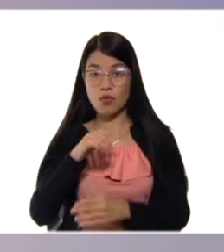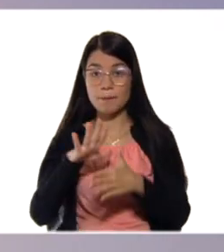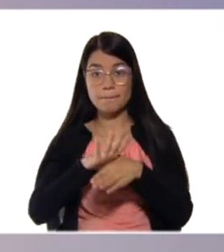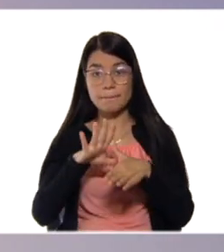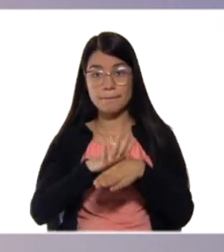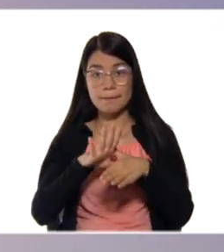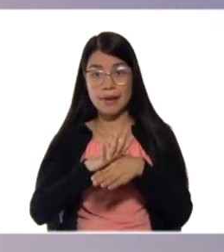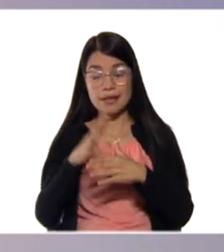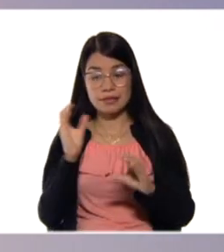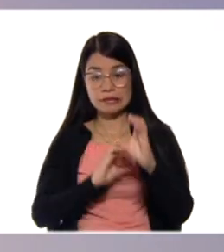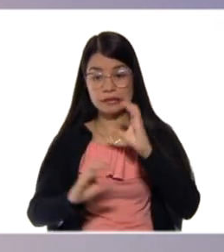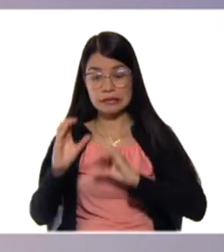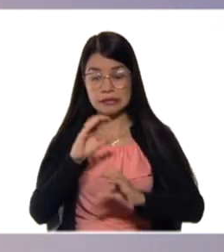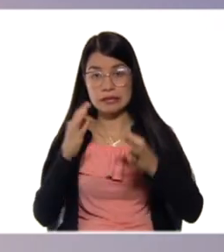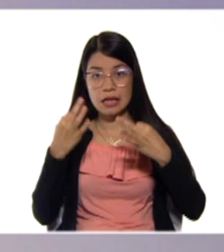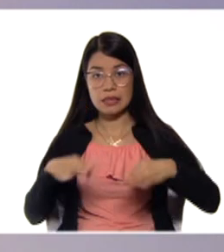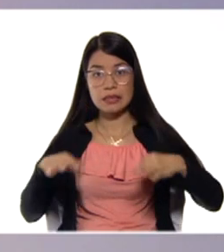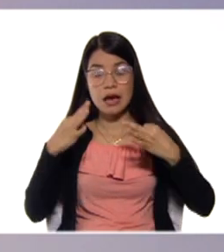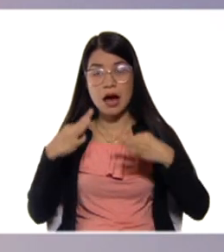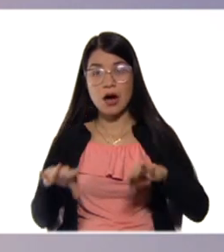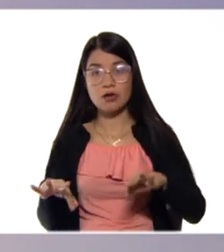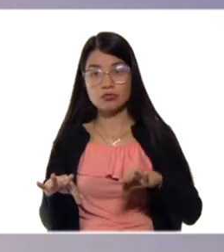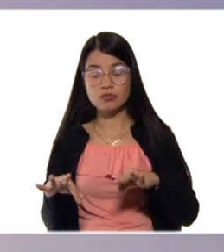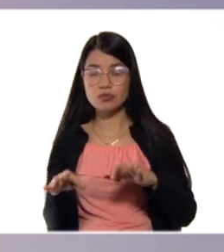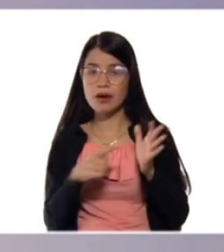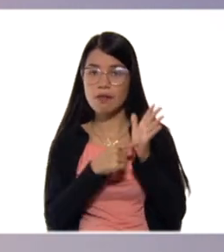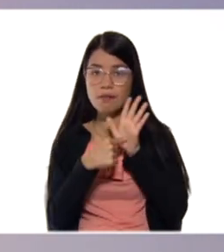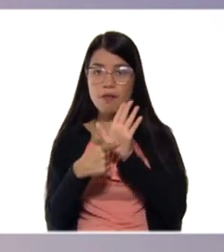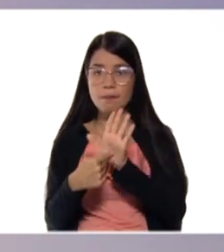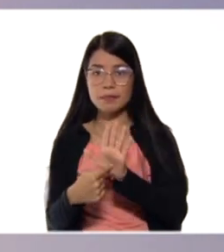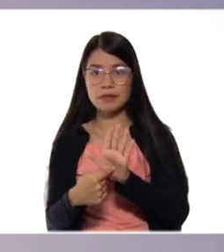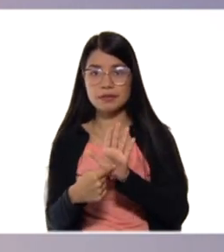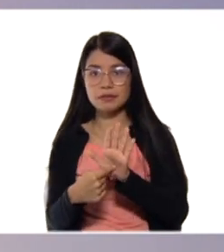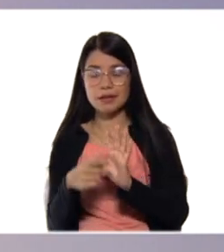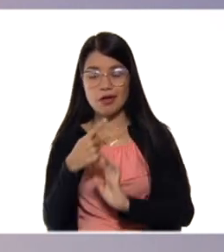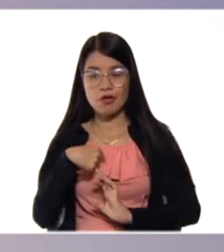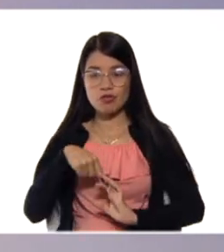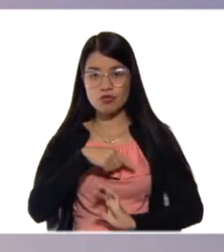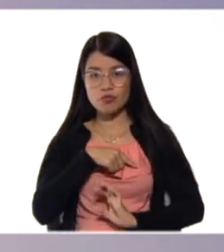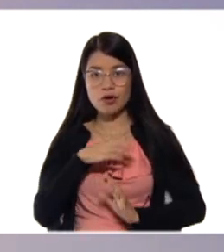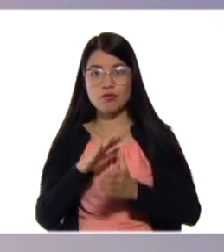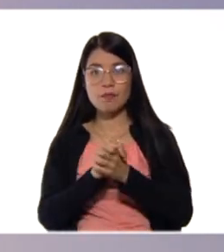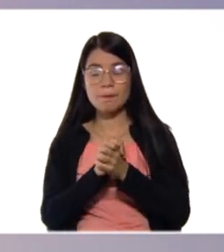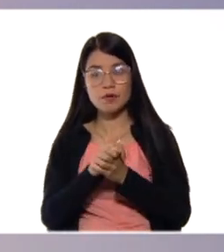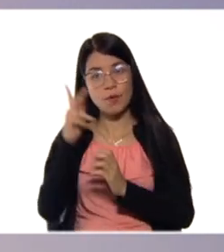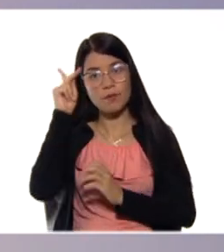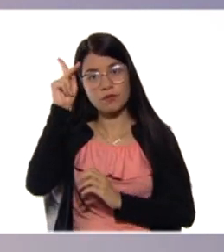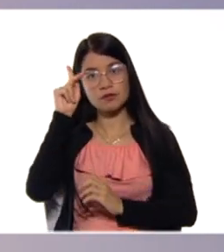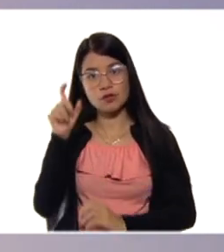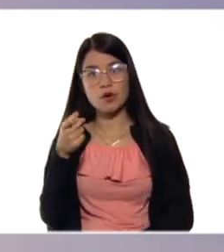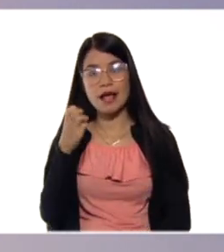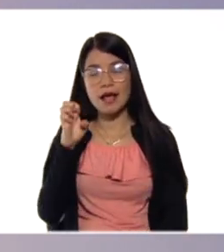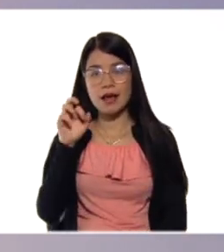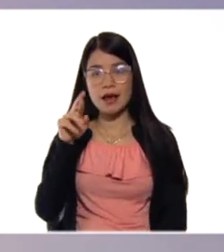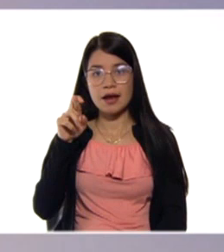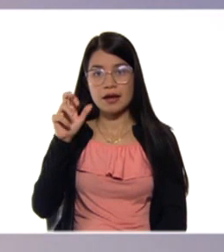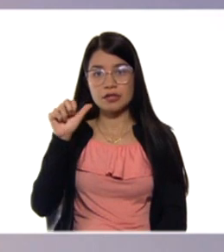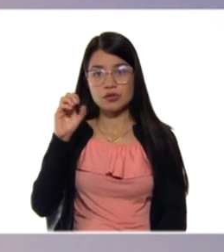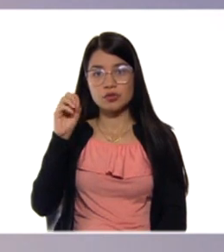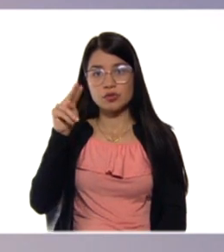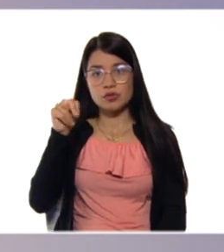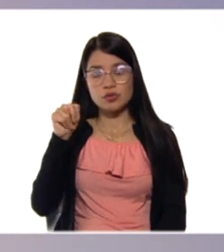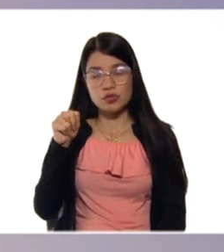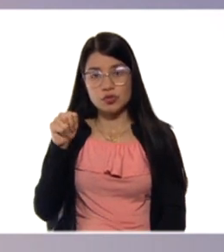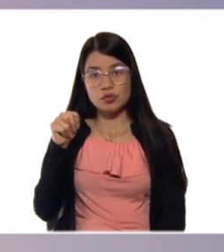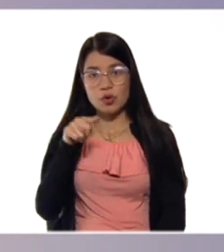martes de Ciencias Naturales, vamos a presentar a nuestro compañero y profesor Gerson Rubí, quien tiene para